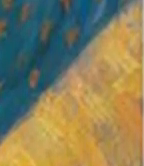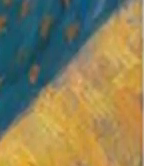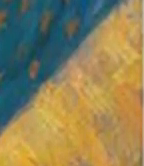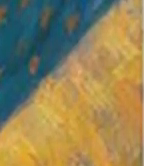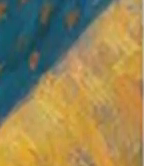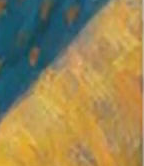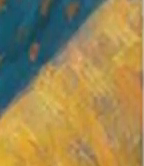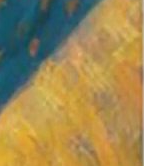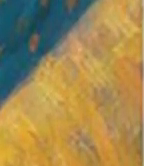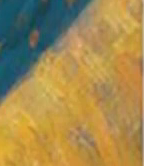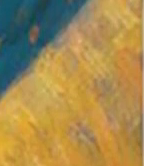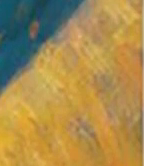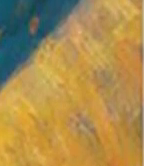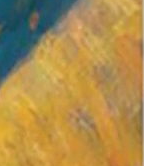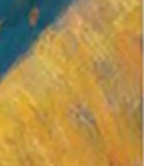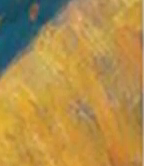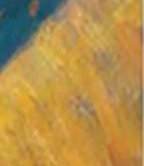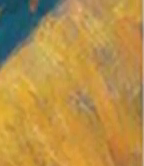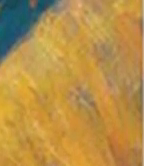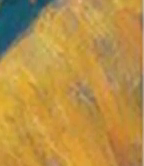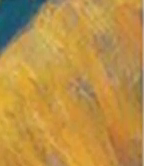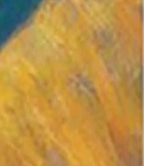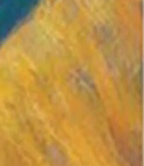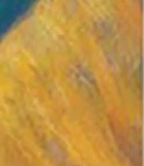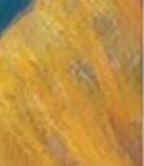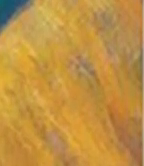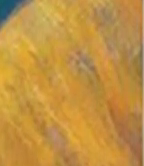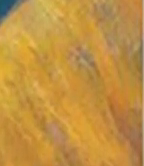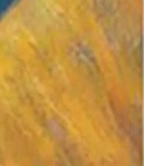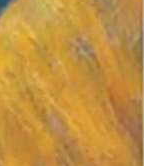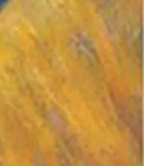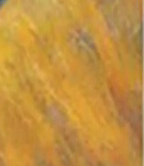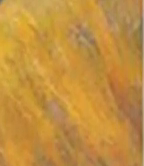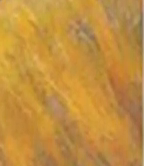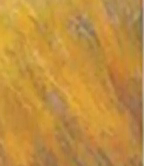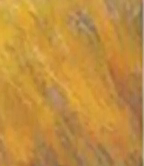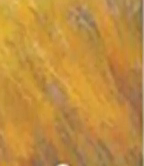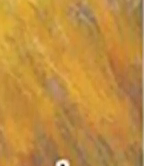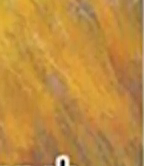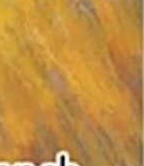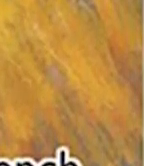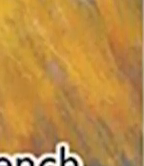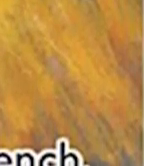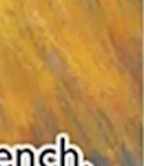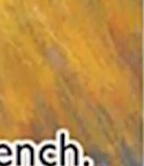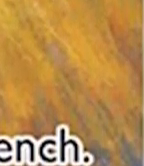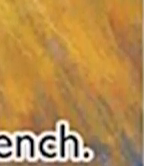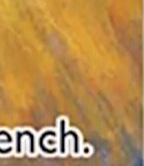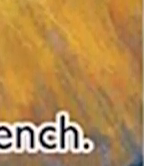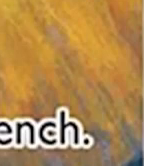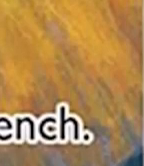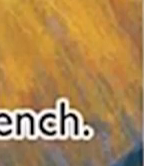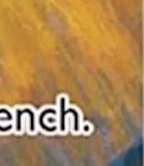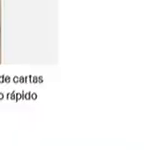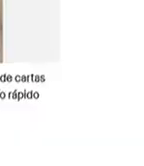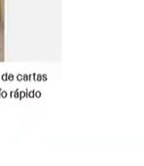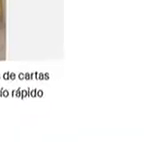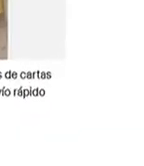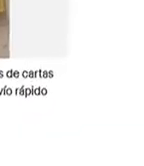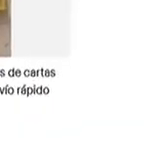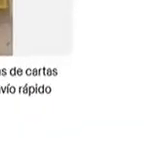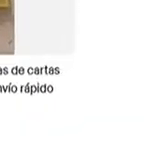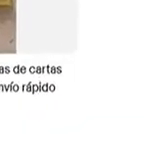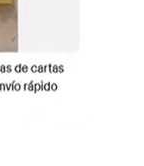es uno de los motivos por los que ha causado tanto furor ya que esto hará que su precio en reventa se eleve monumentalmente